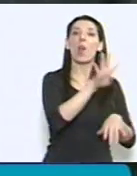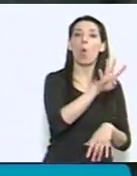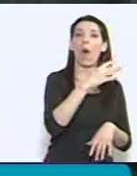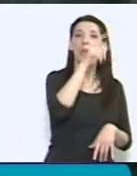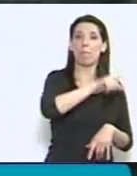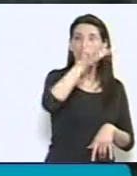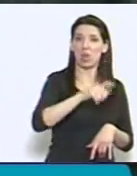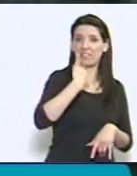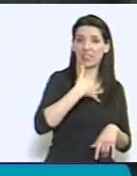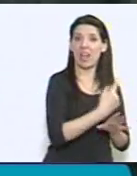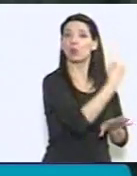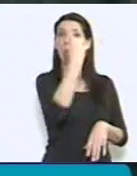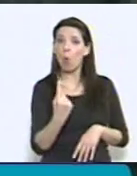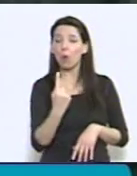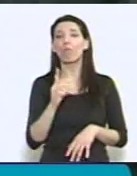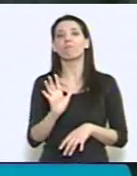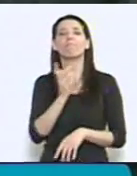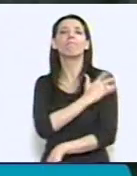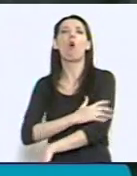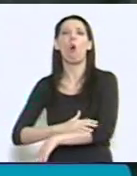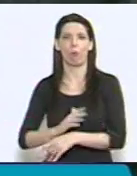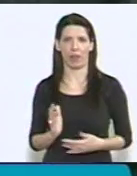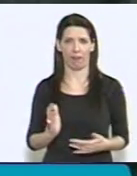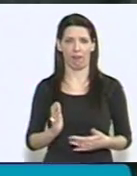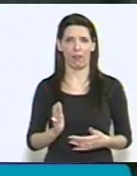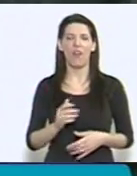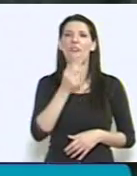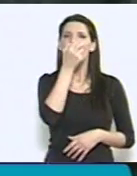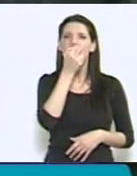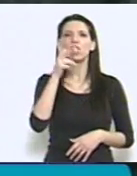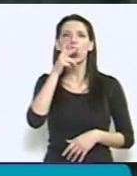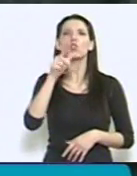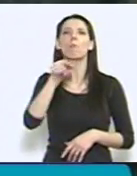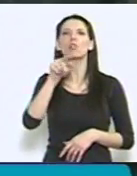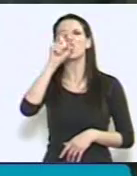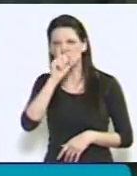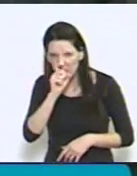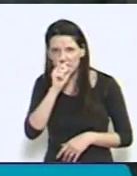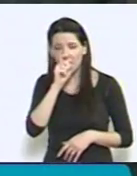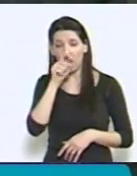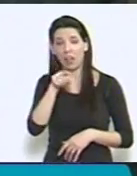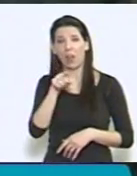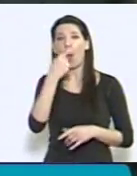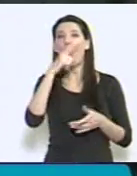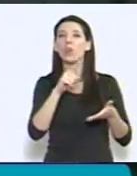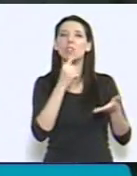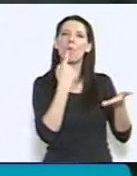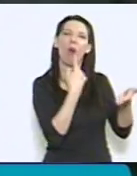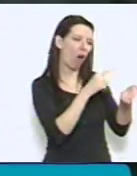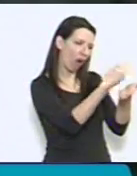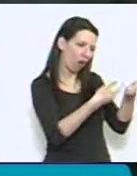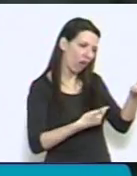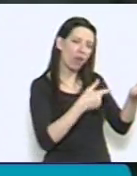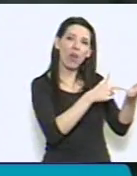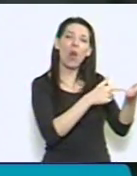vive en situación de pobreza. 28.7 es el último dato del Observatorio de la Universidad